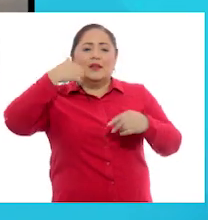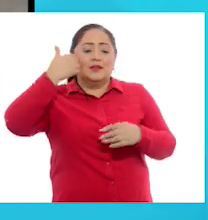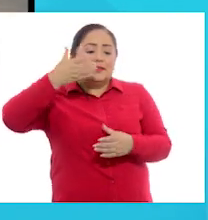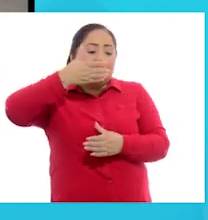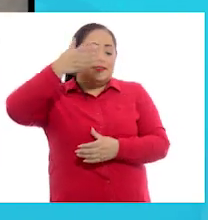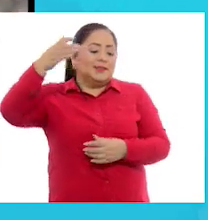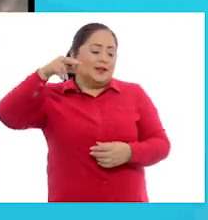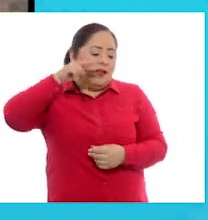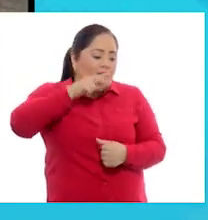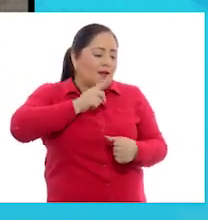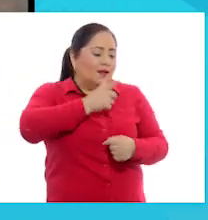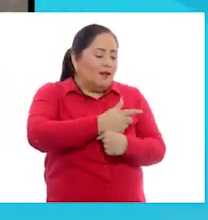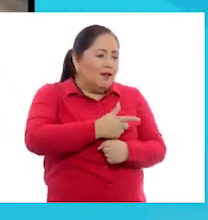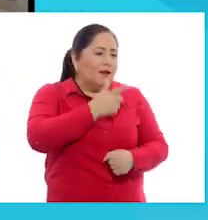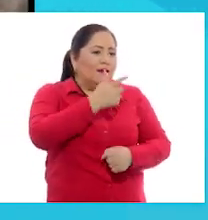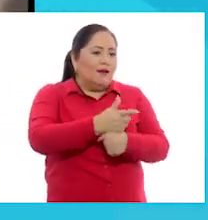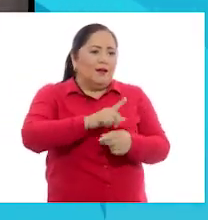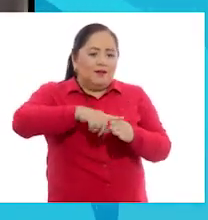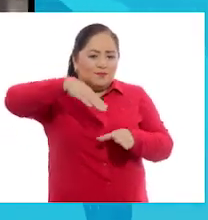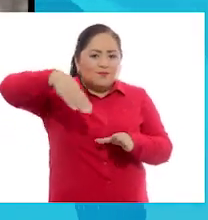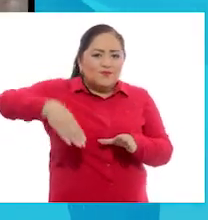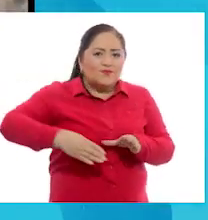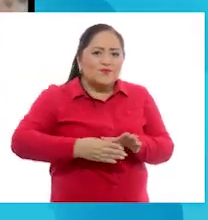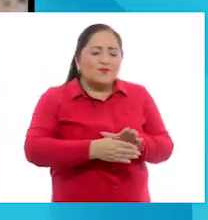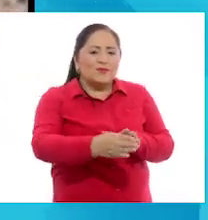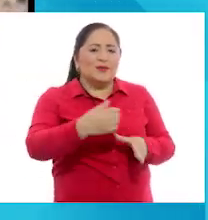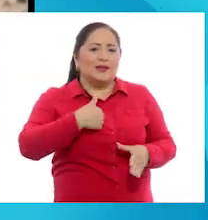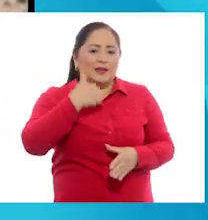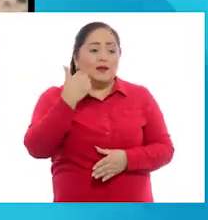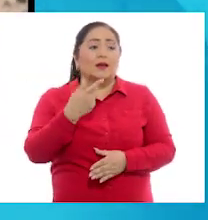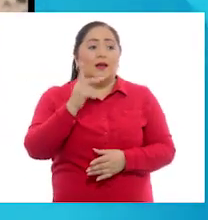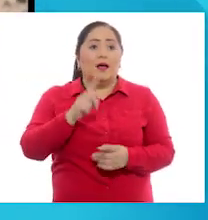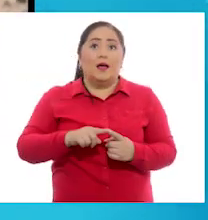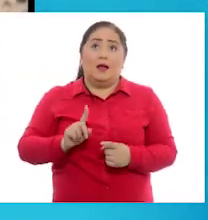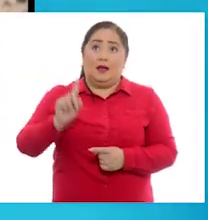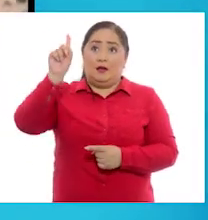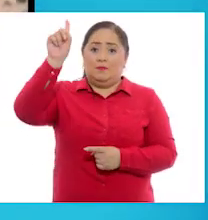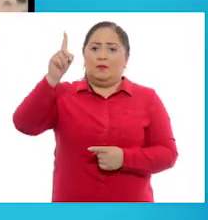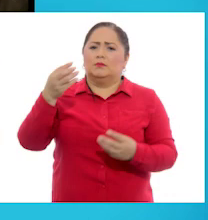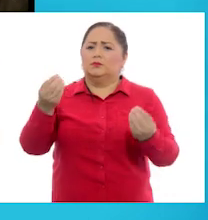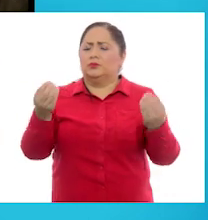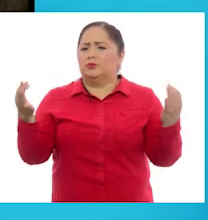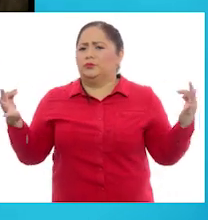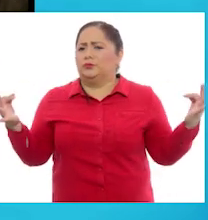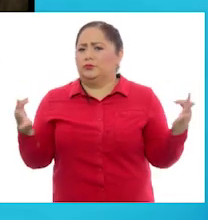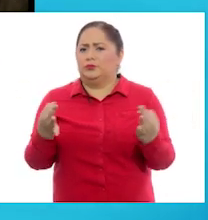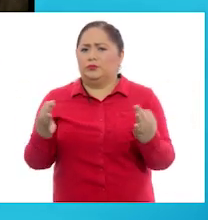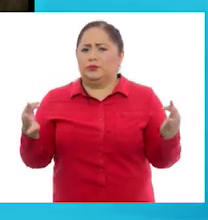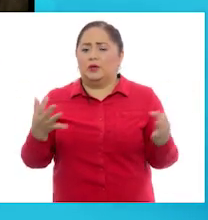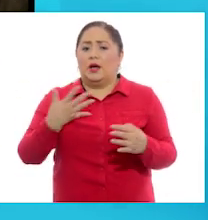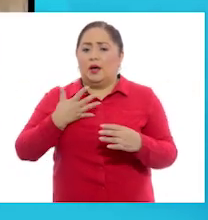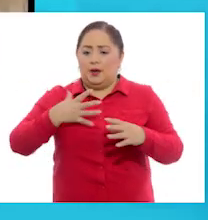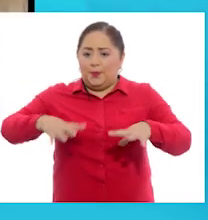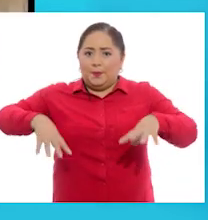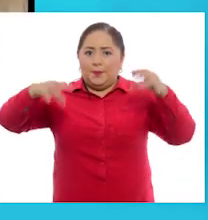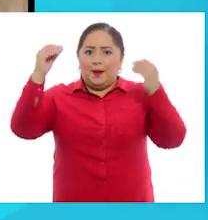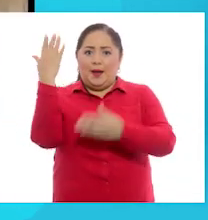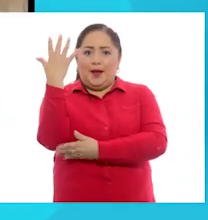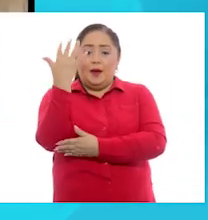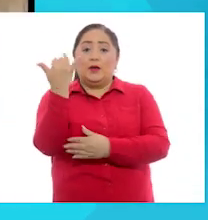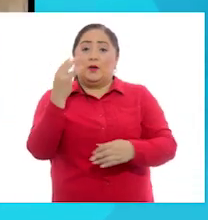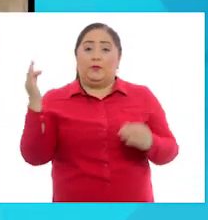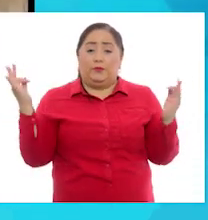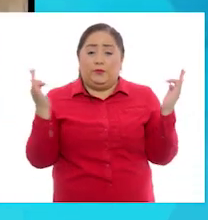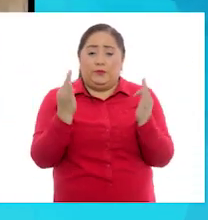ir descubriendo la barranca. Arriba hace mucho frío. Hay pinos y en